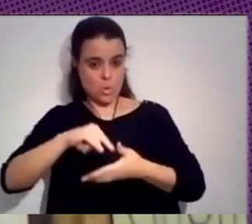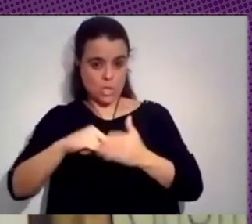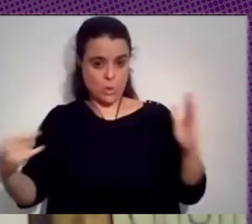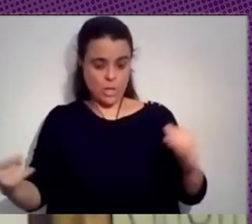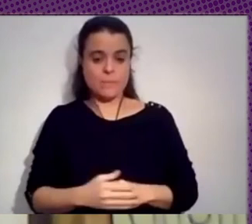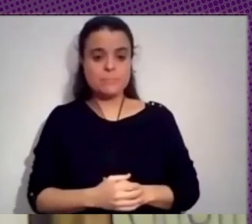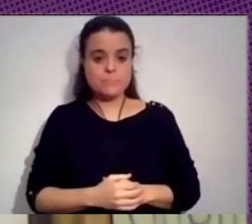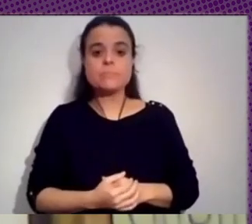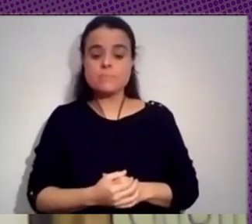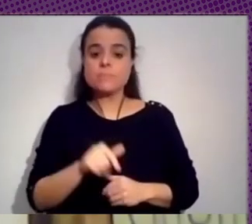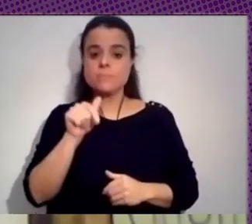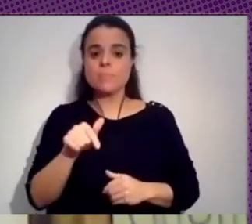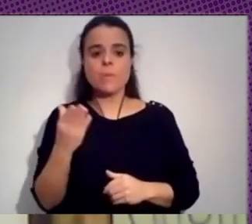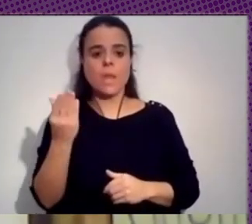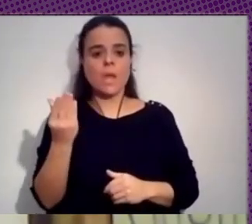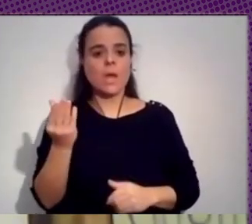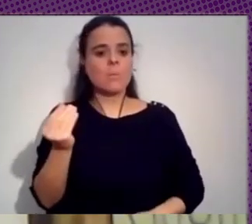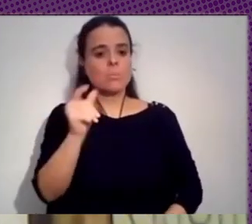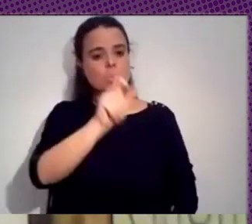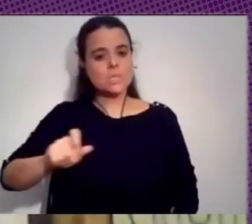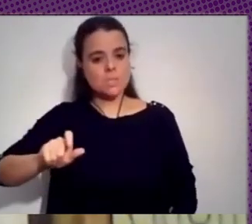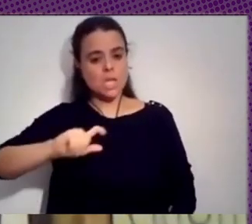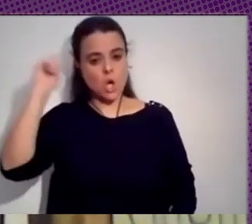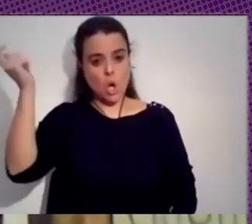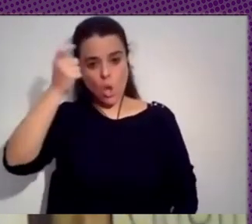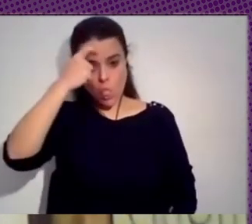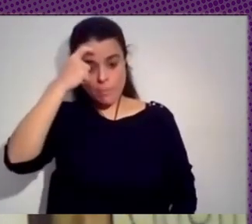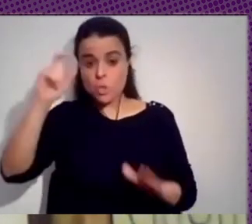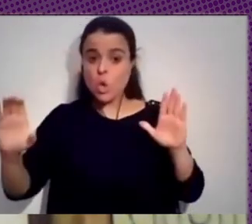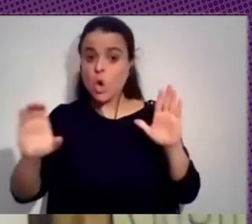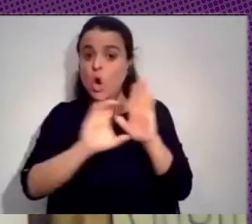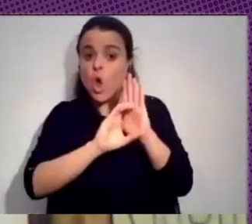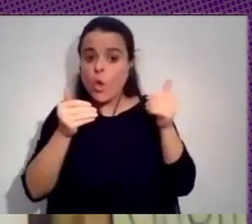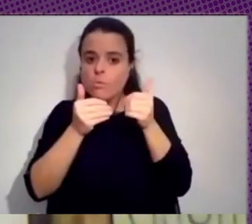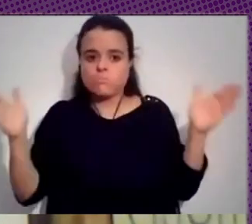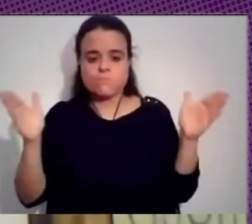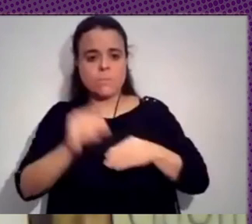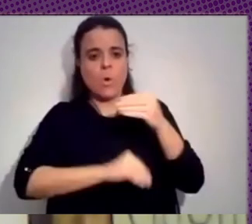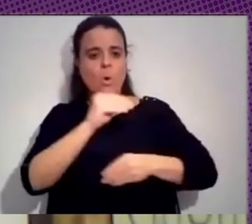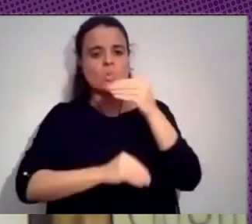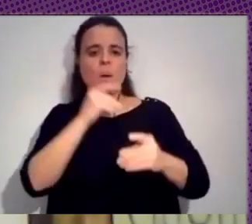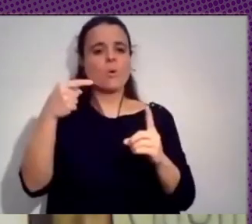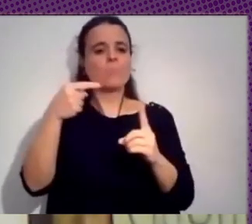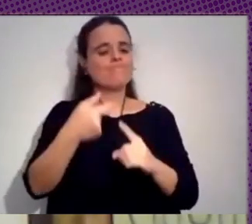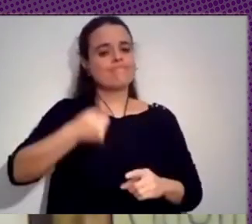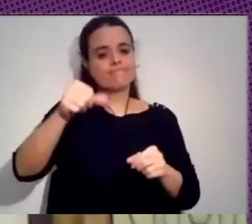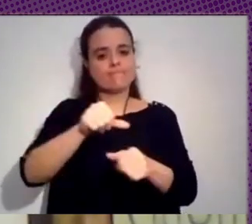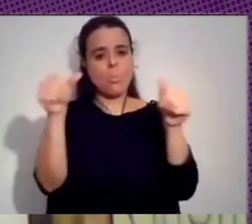muchas personas utilizan el concepto de open source o de código abierto porque eso refiere más a un modelo de negocios